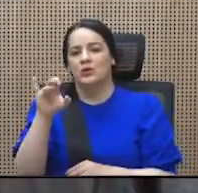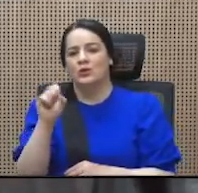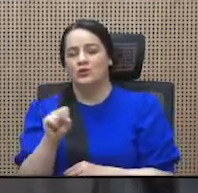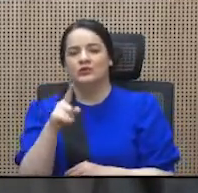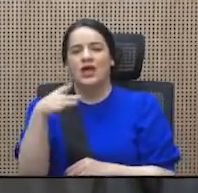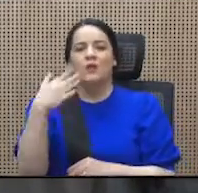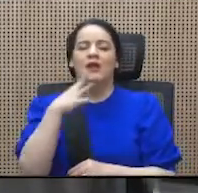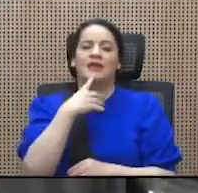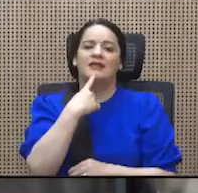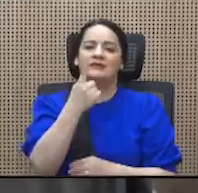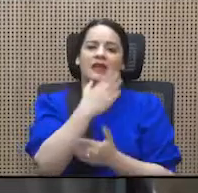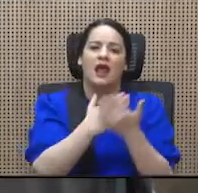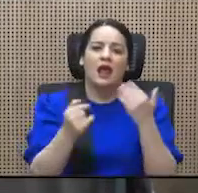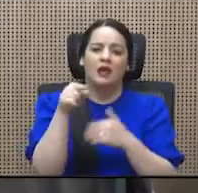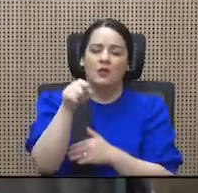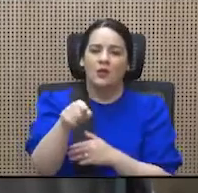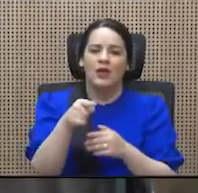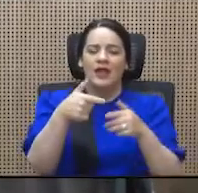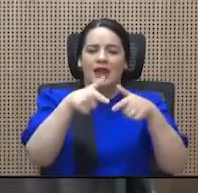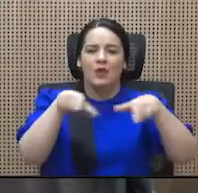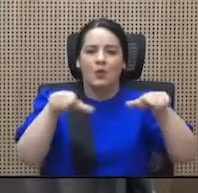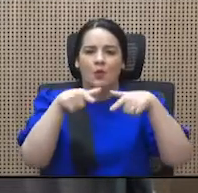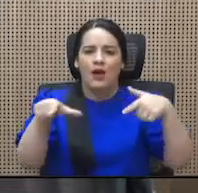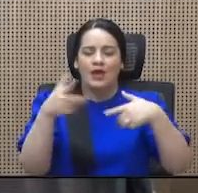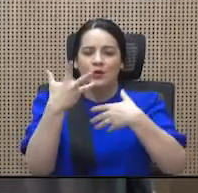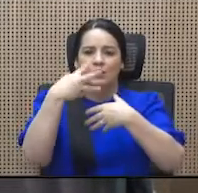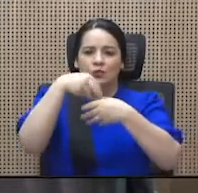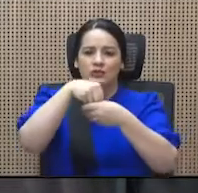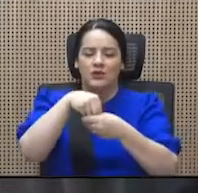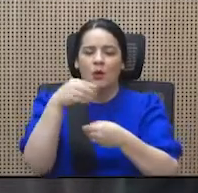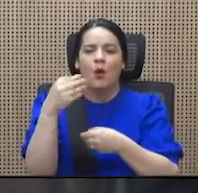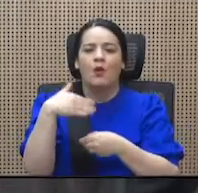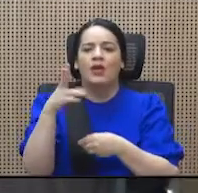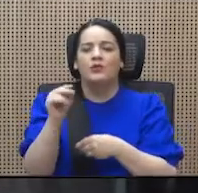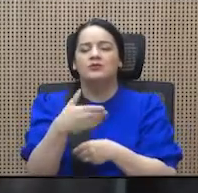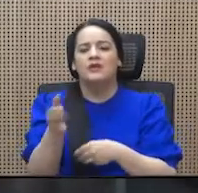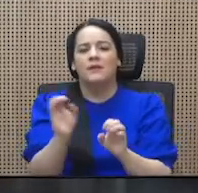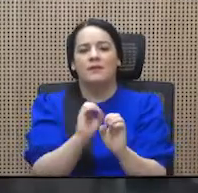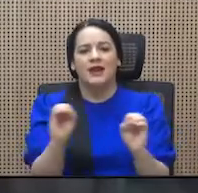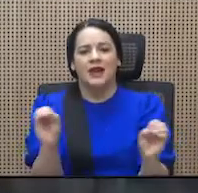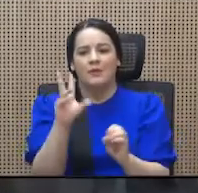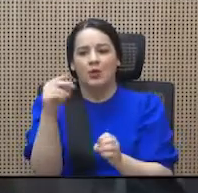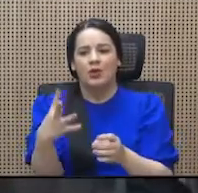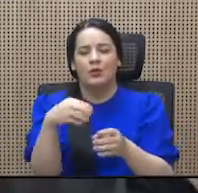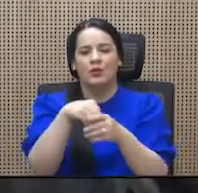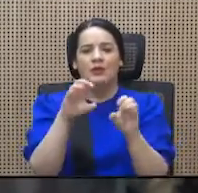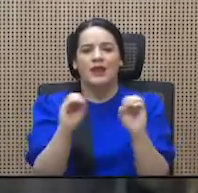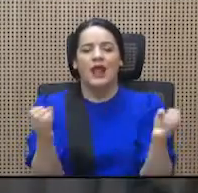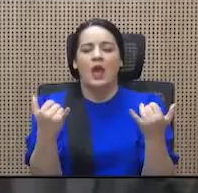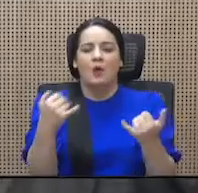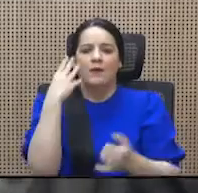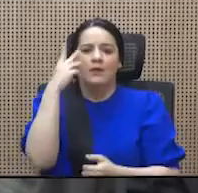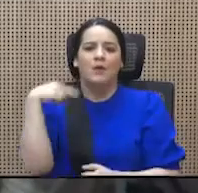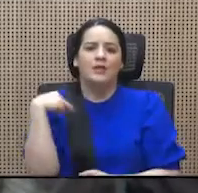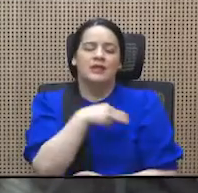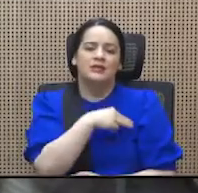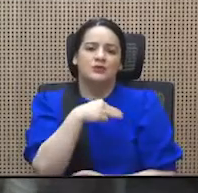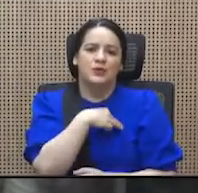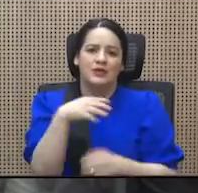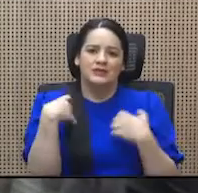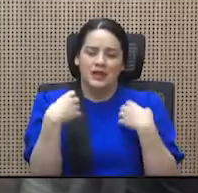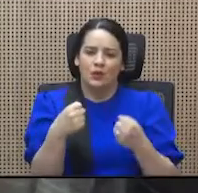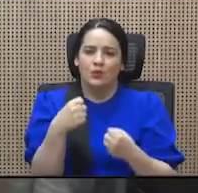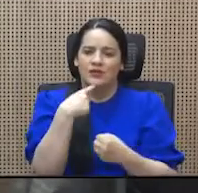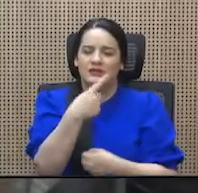absolutamente para nada porque no incluye a nadie. Hoy veo a un ministro de salud diciéndole a los diputados hasta cómo tienen que usar la